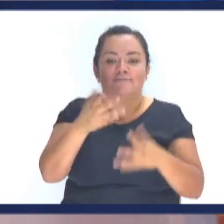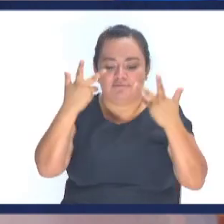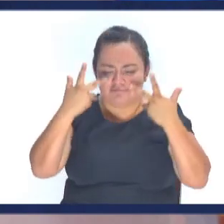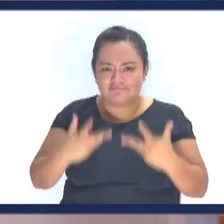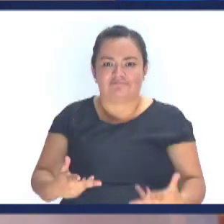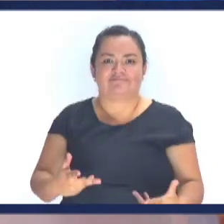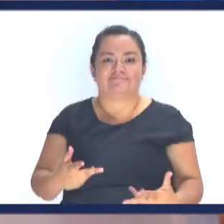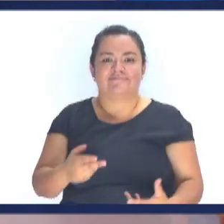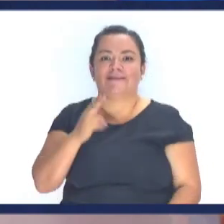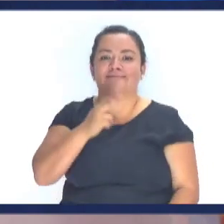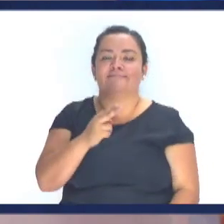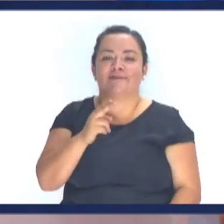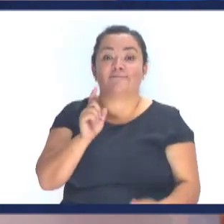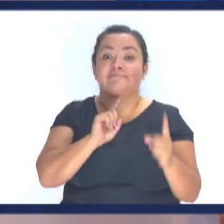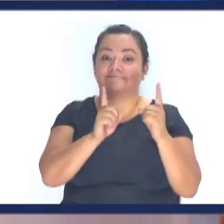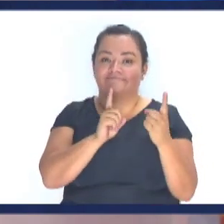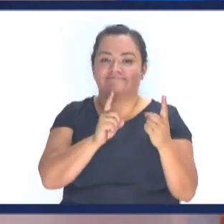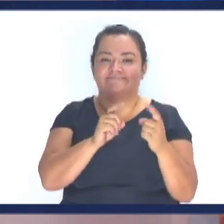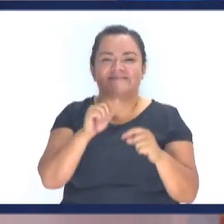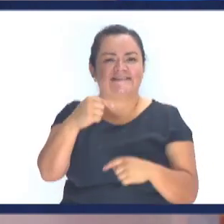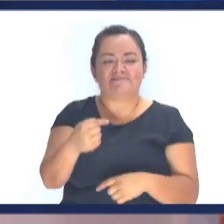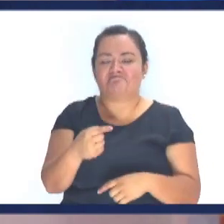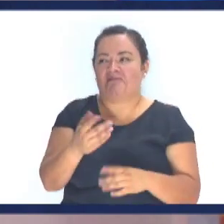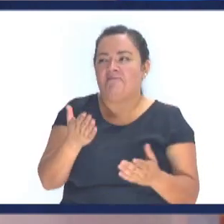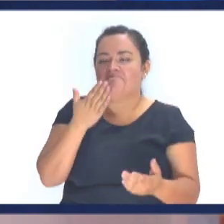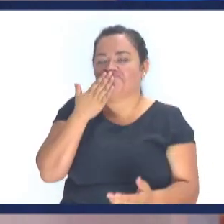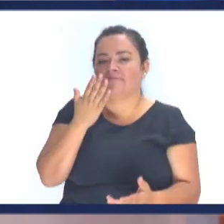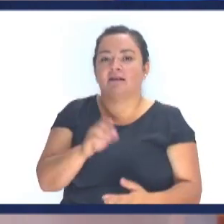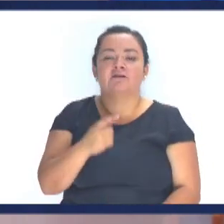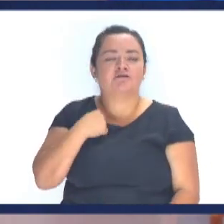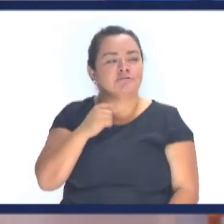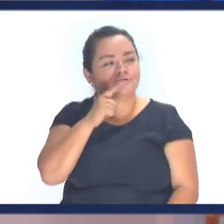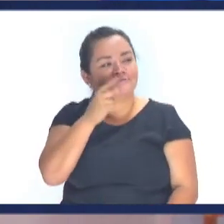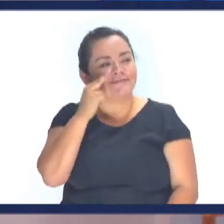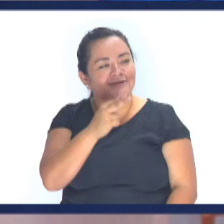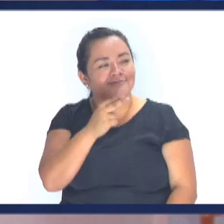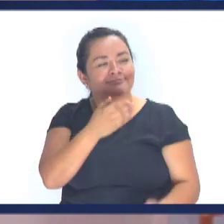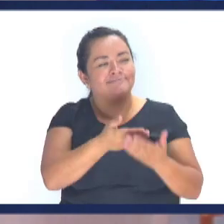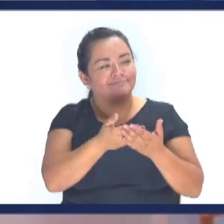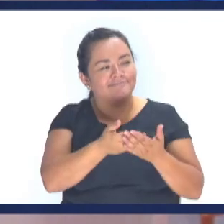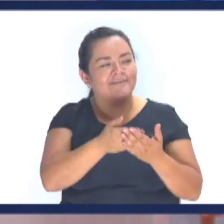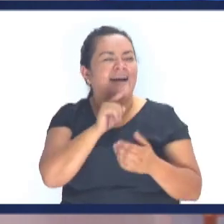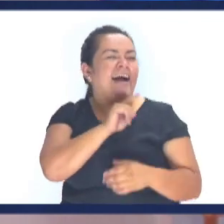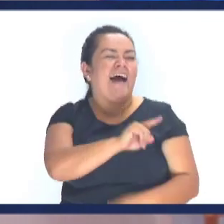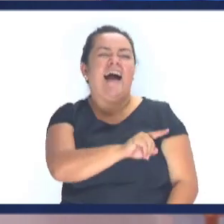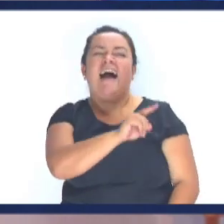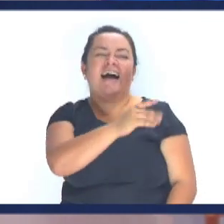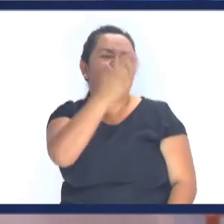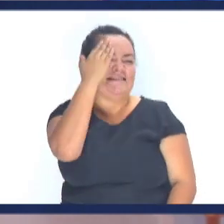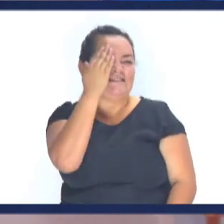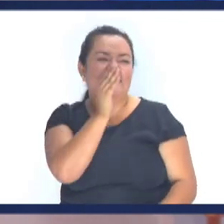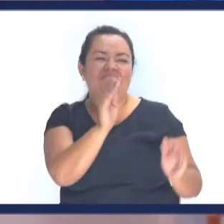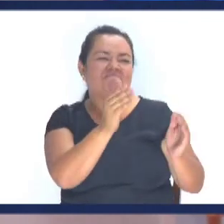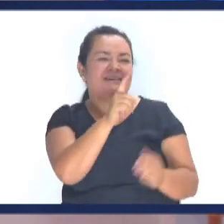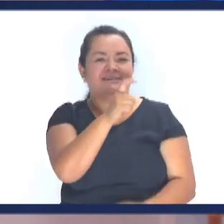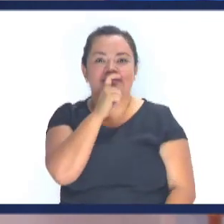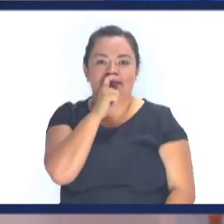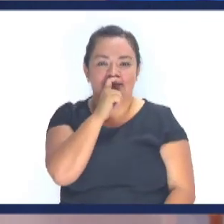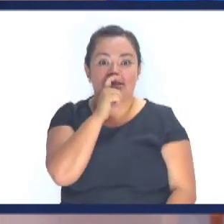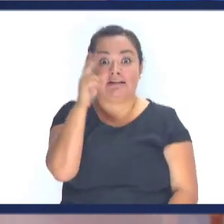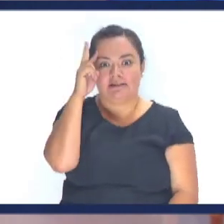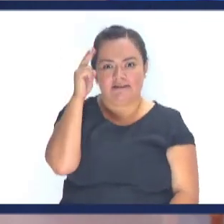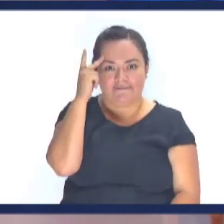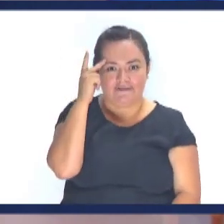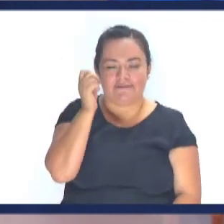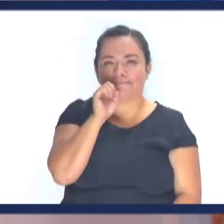mismo cuerpo Tiene el mismo carácter Y es bien nice Entonces cuando yo veo al hijo Yo conozco al padre ¿Qué sucede con mis hijos? Ven